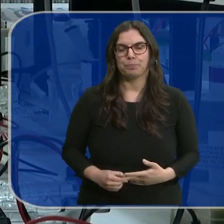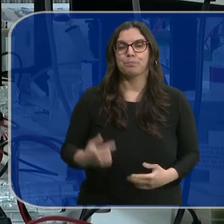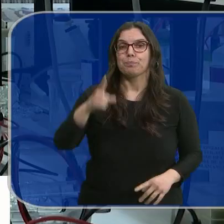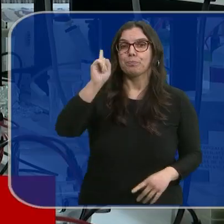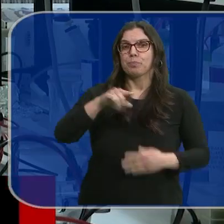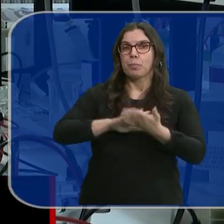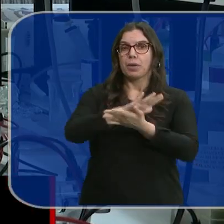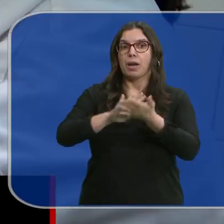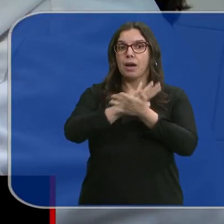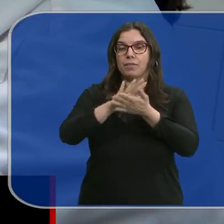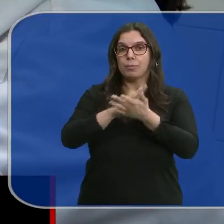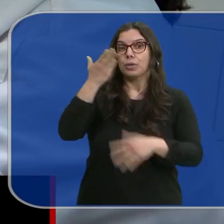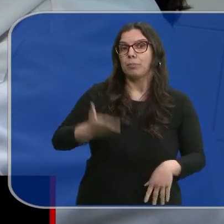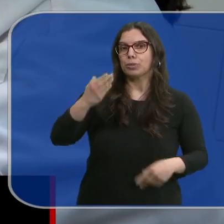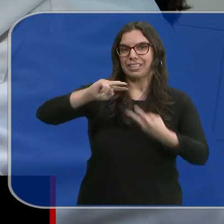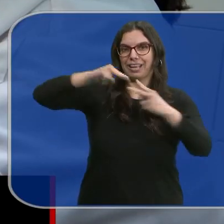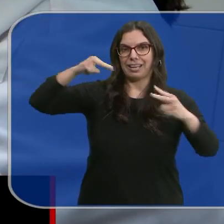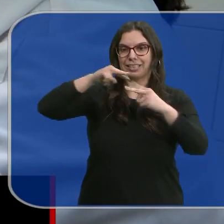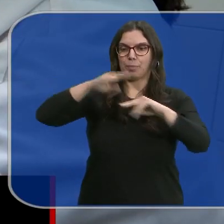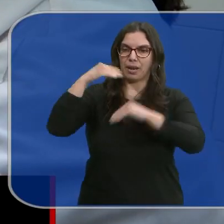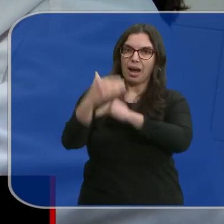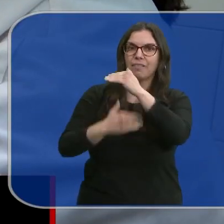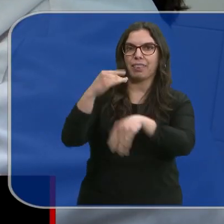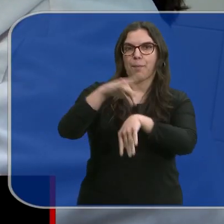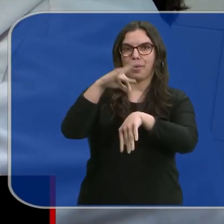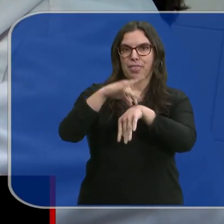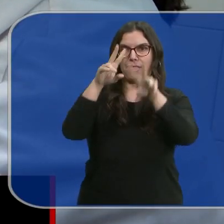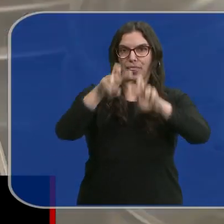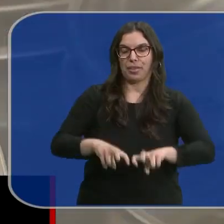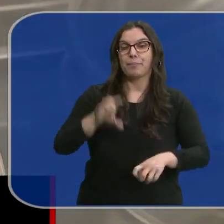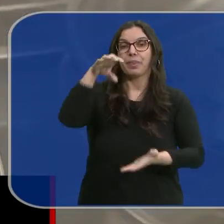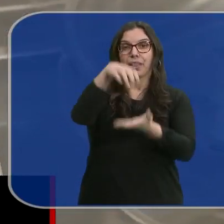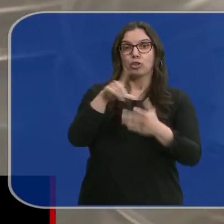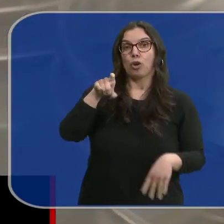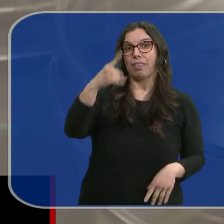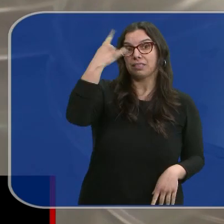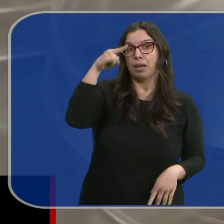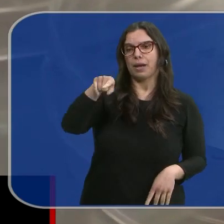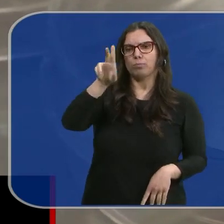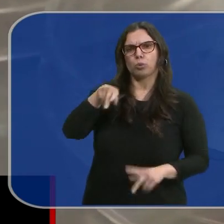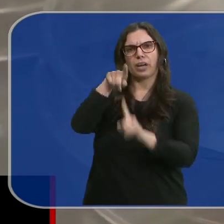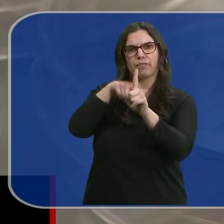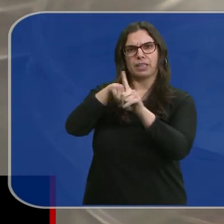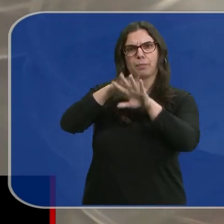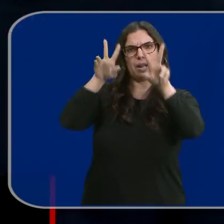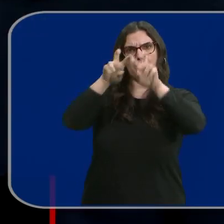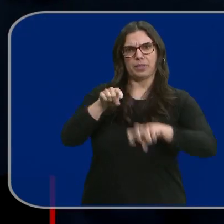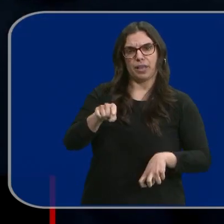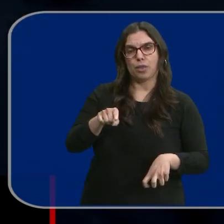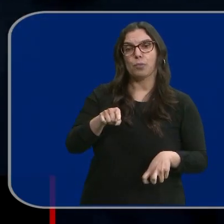También les hablaremos de la importancia de la genética en los avances de la medicina. El Centro del Cáncer de Salamanca es un referente en la investigación.